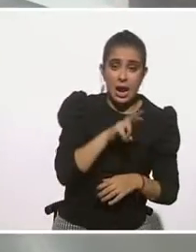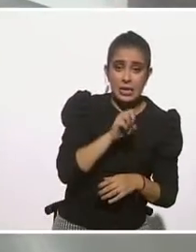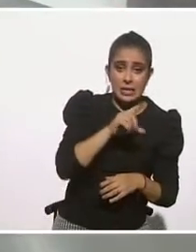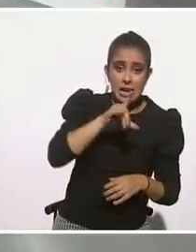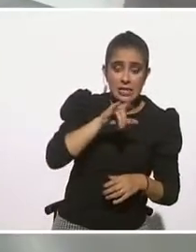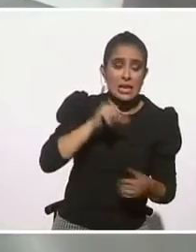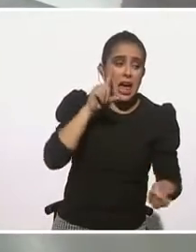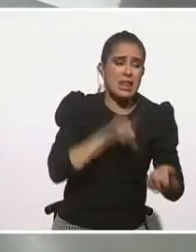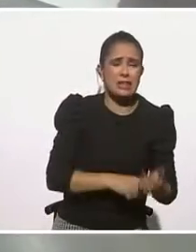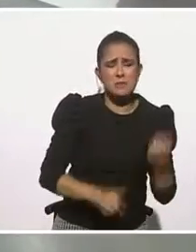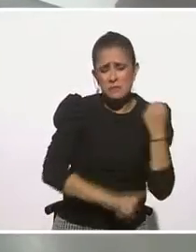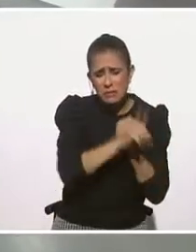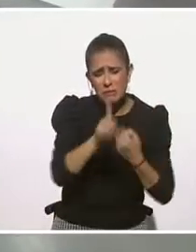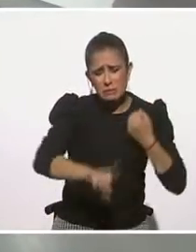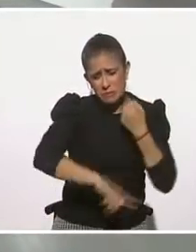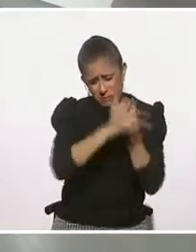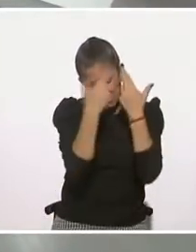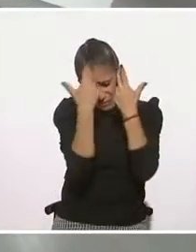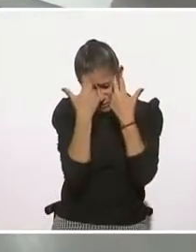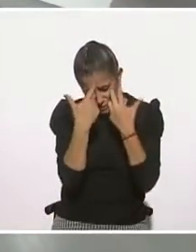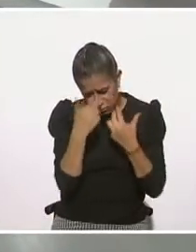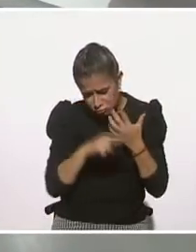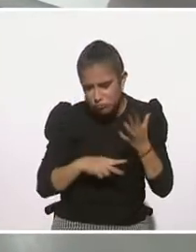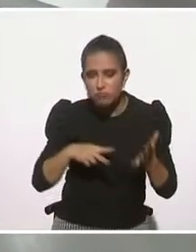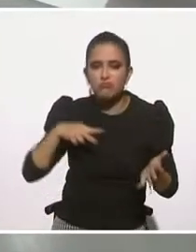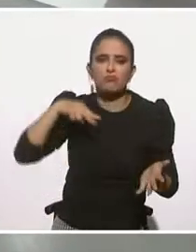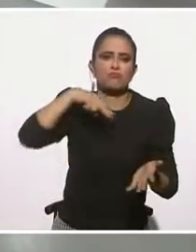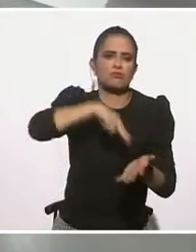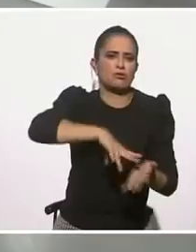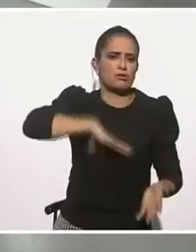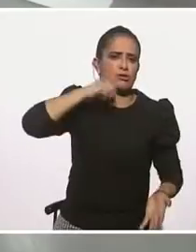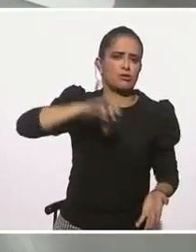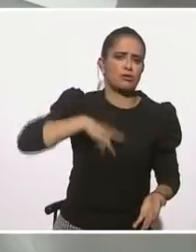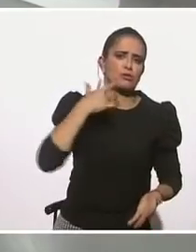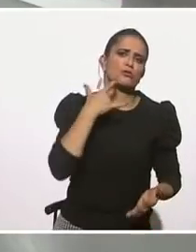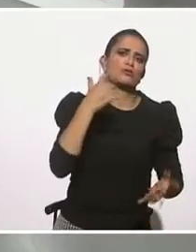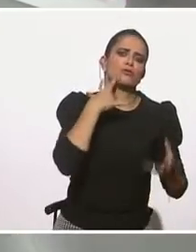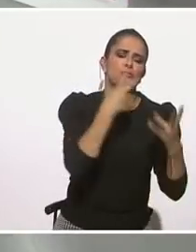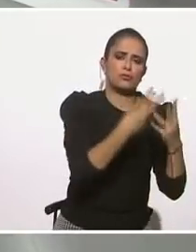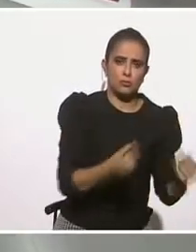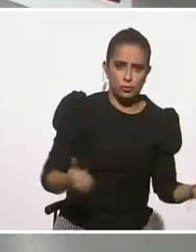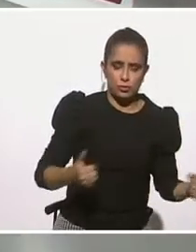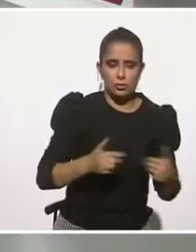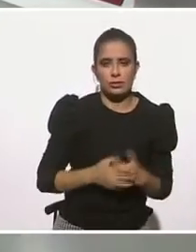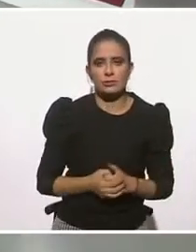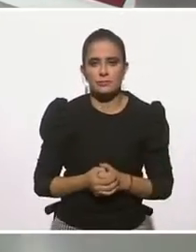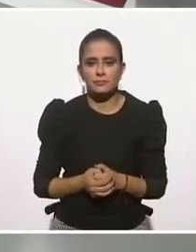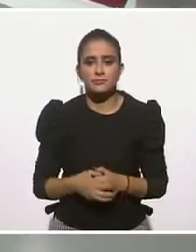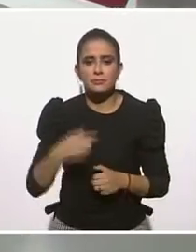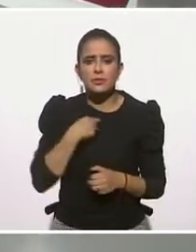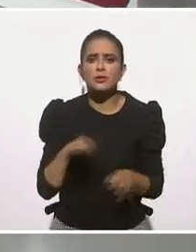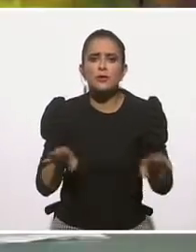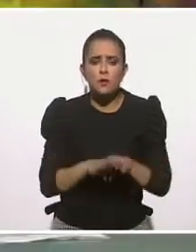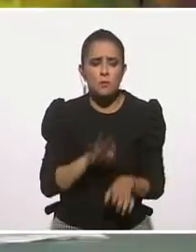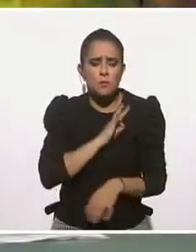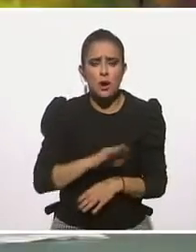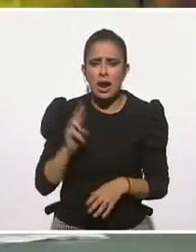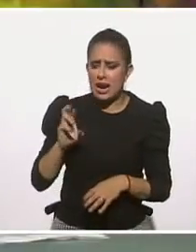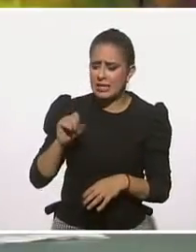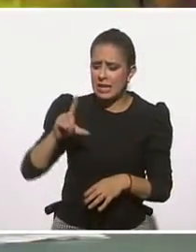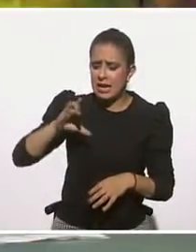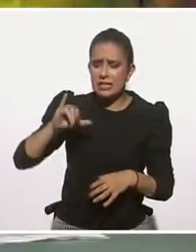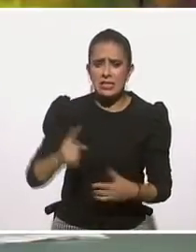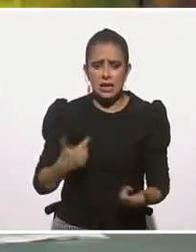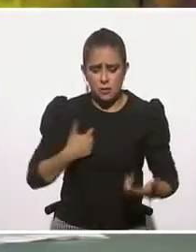que es lo que platicamos con Patricia hace un momento. ¿Cómo puedo desarrollar la resiliencia? nos pregunta Cuamarín.